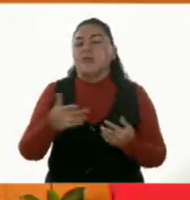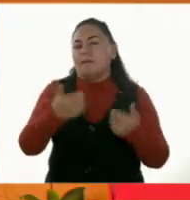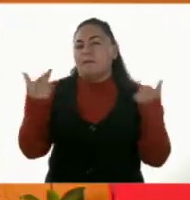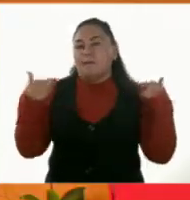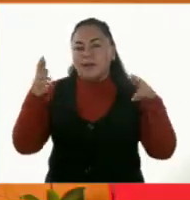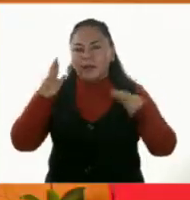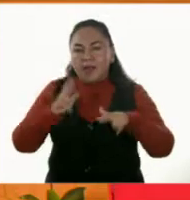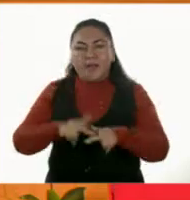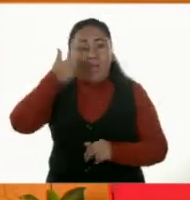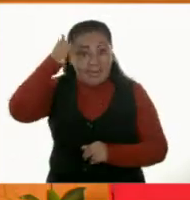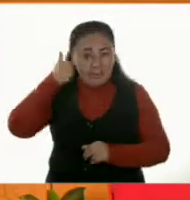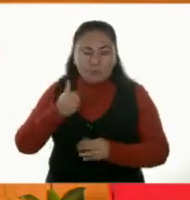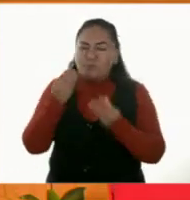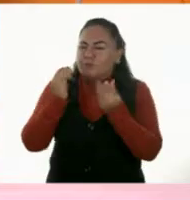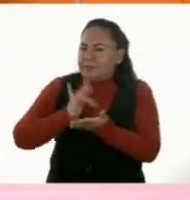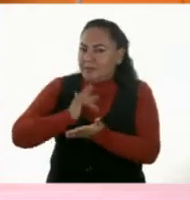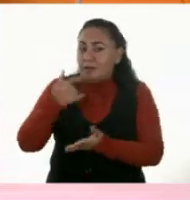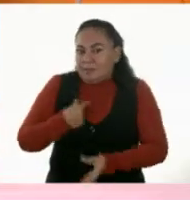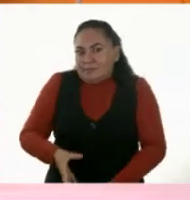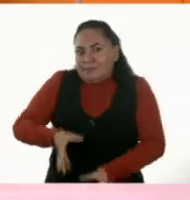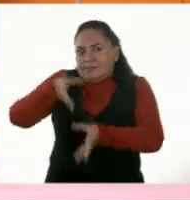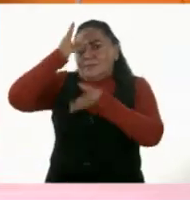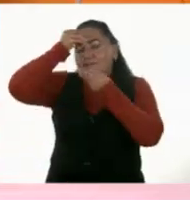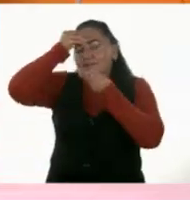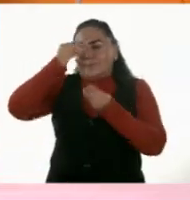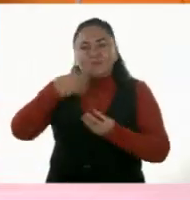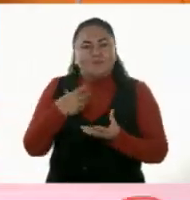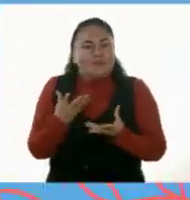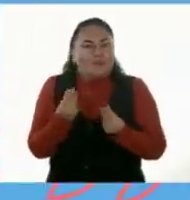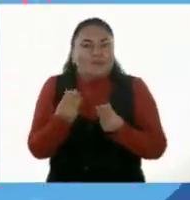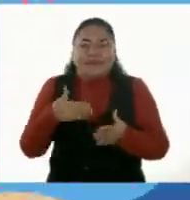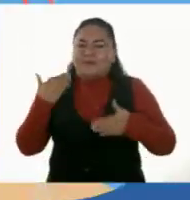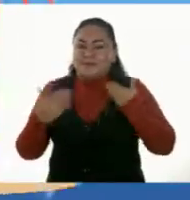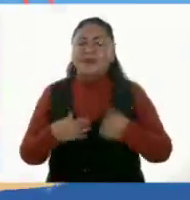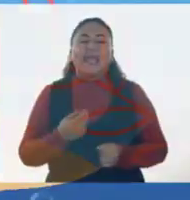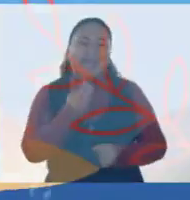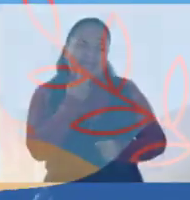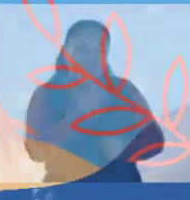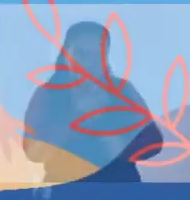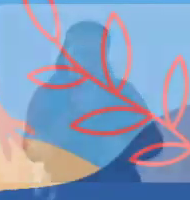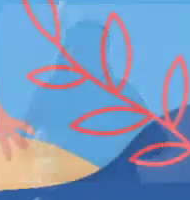muchísimas gracias. Hoy aprendimos y nos divertimos muchísimo. Claro, así es.